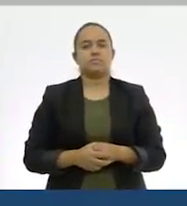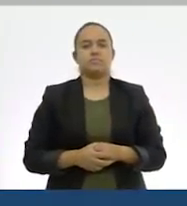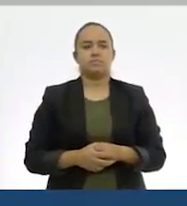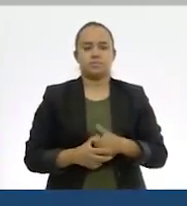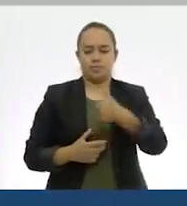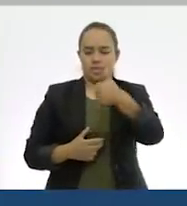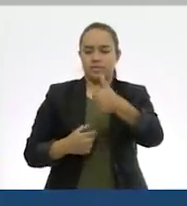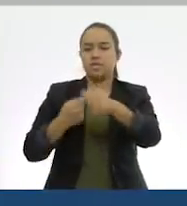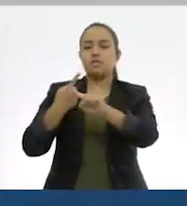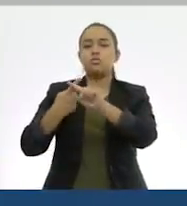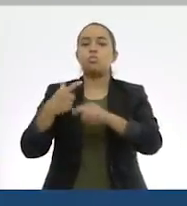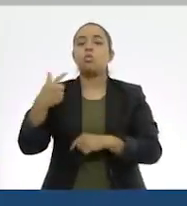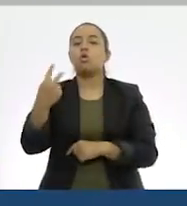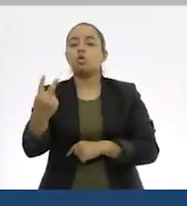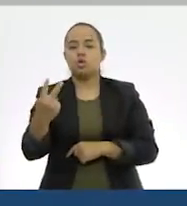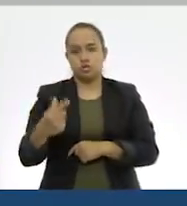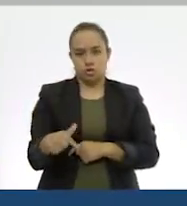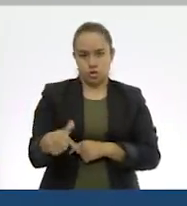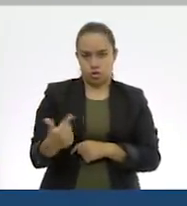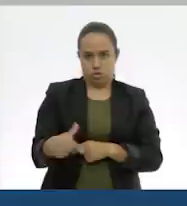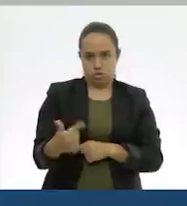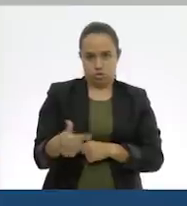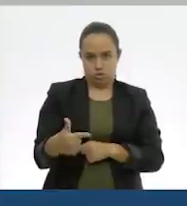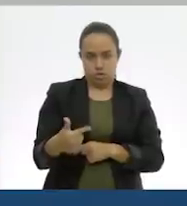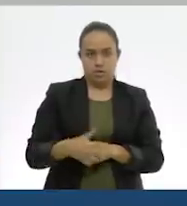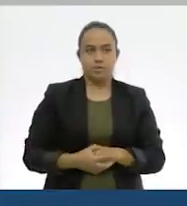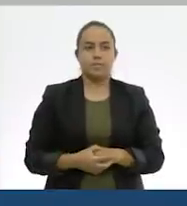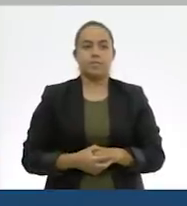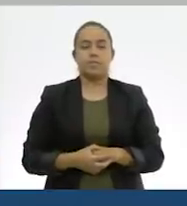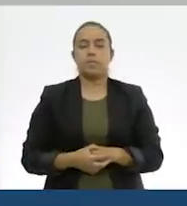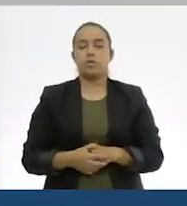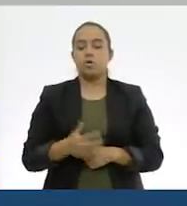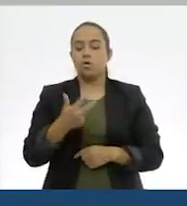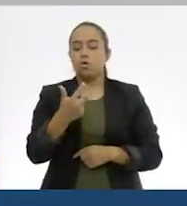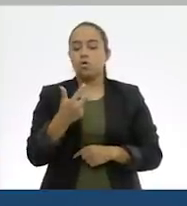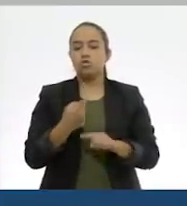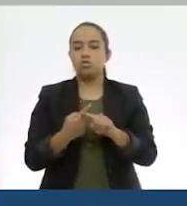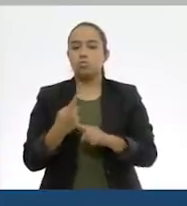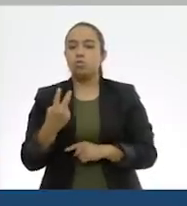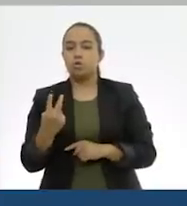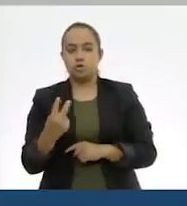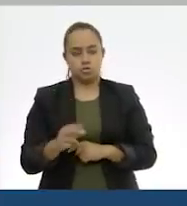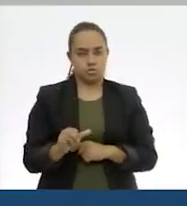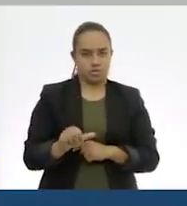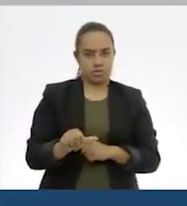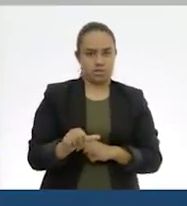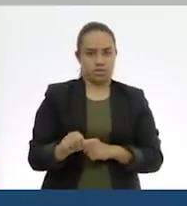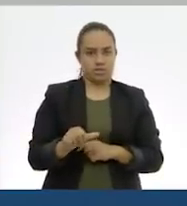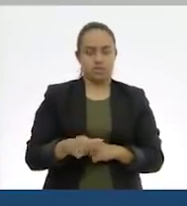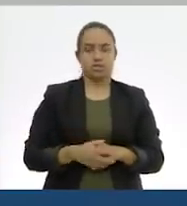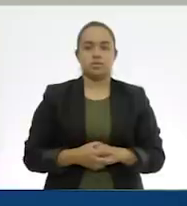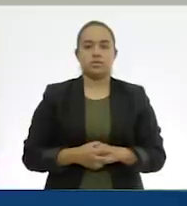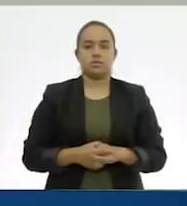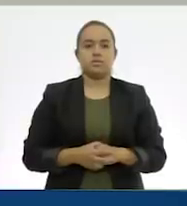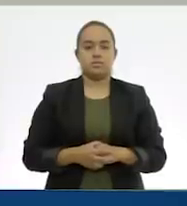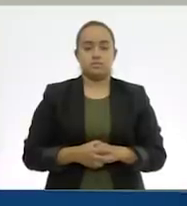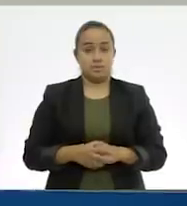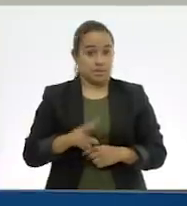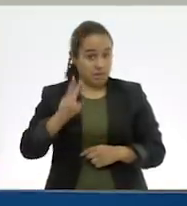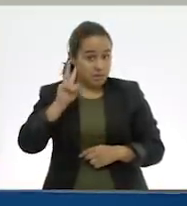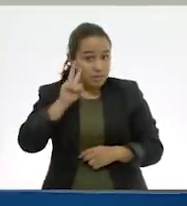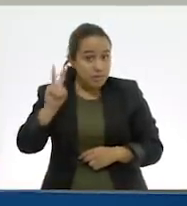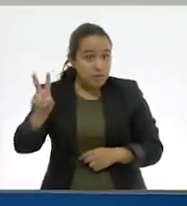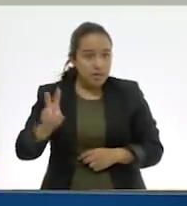seis por dos. Doce. Y ocho por dos. Dieciséis. Si se